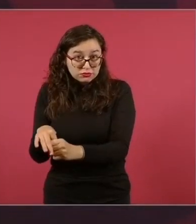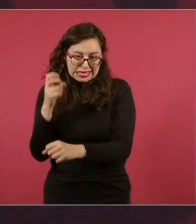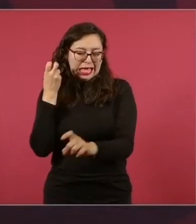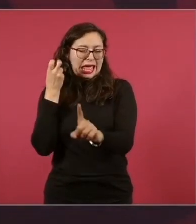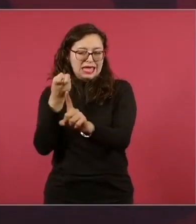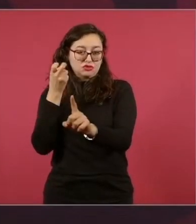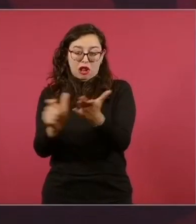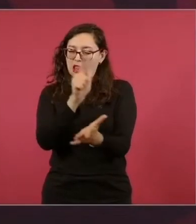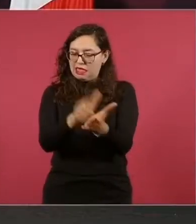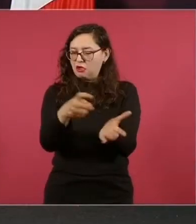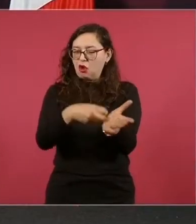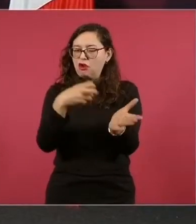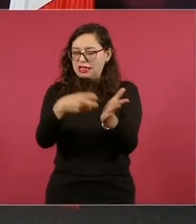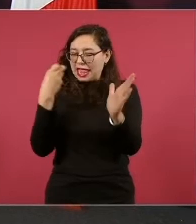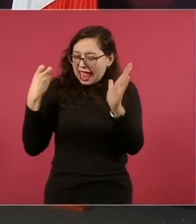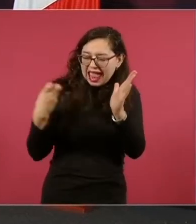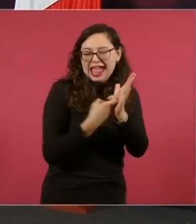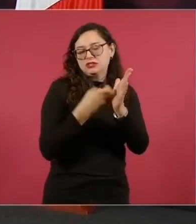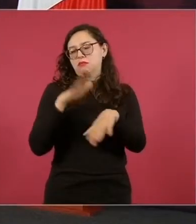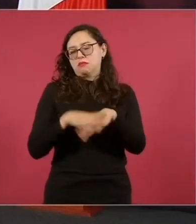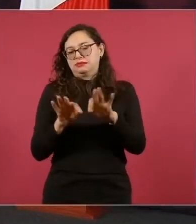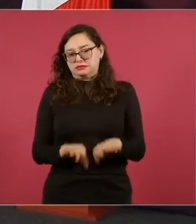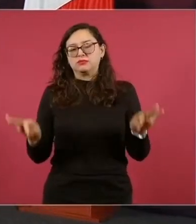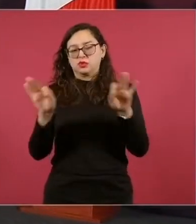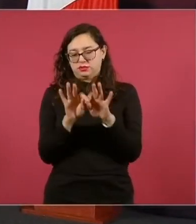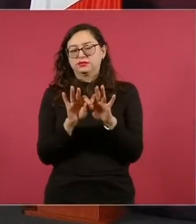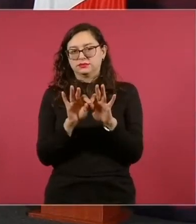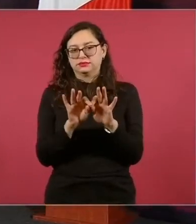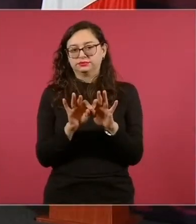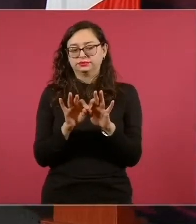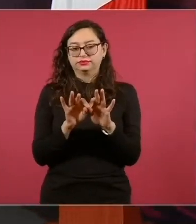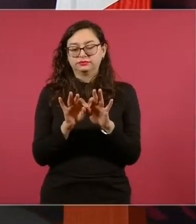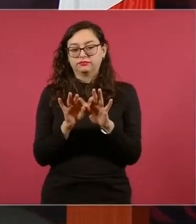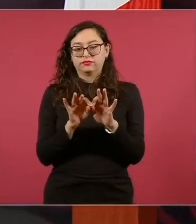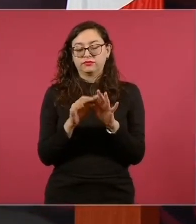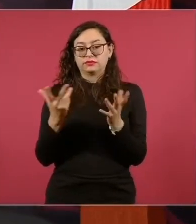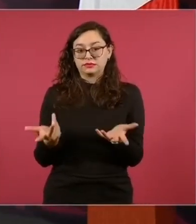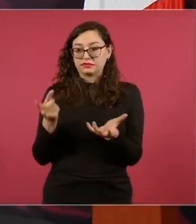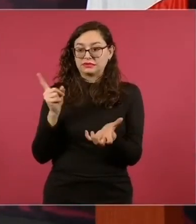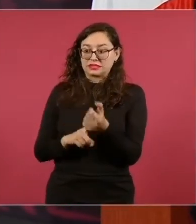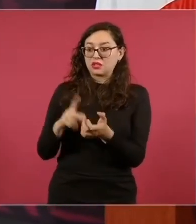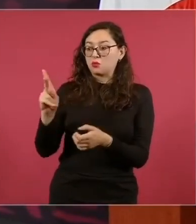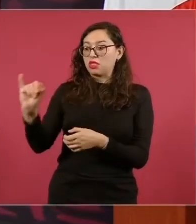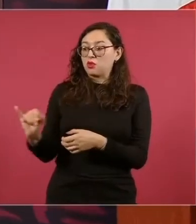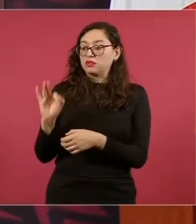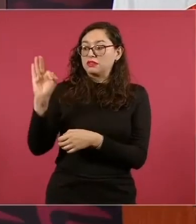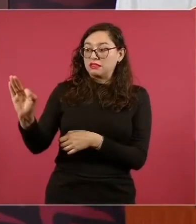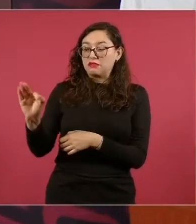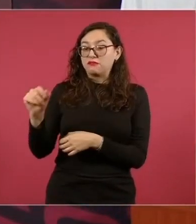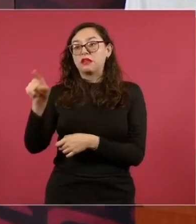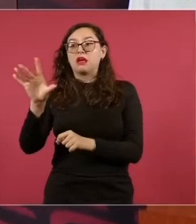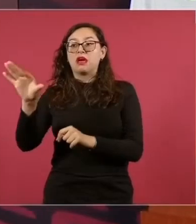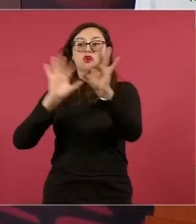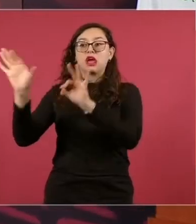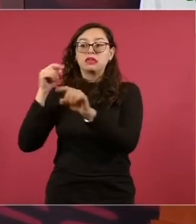que a los integrantes del Poder Judicial los elija el